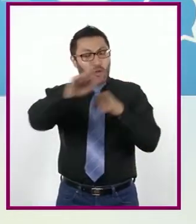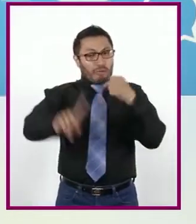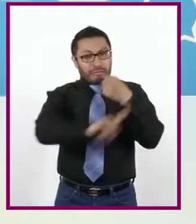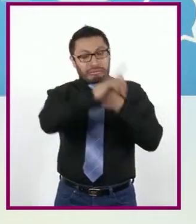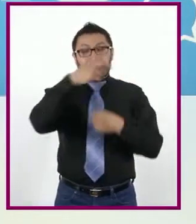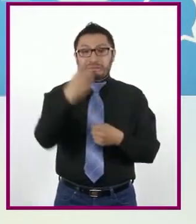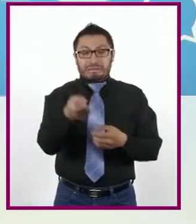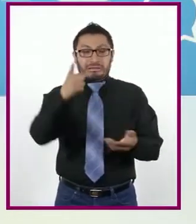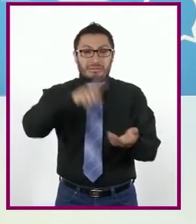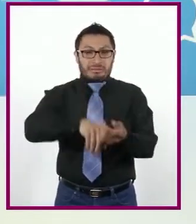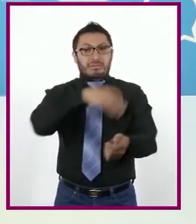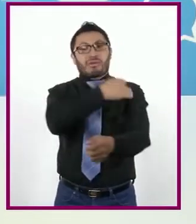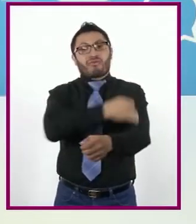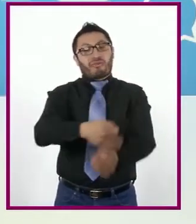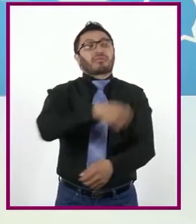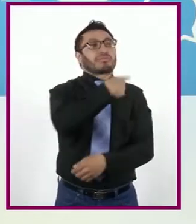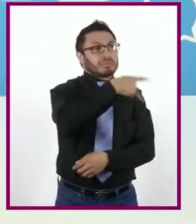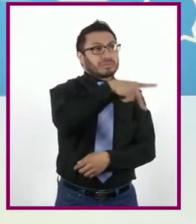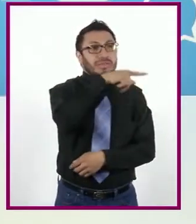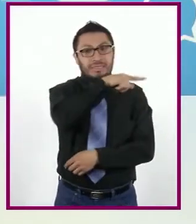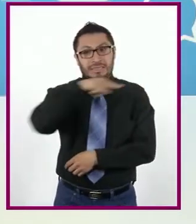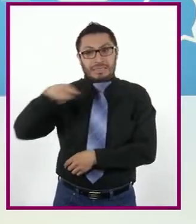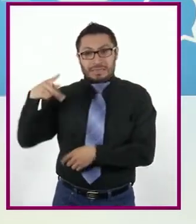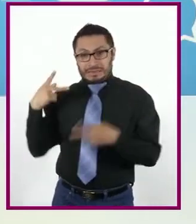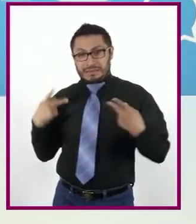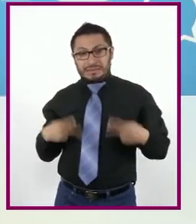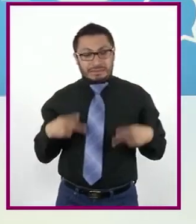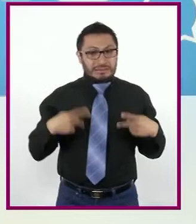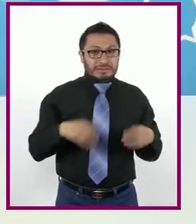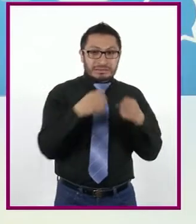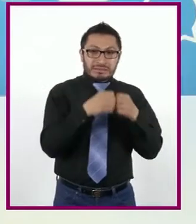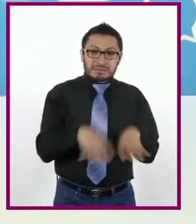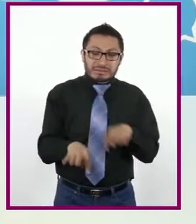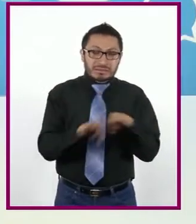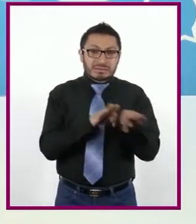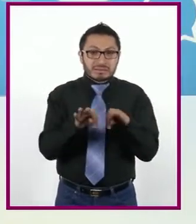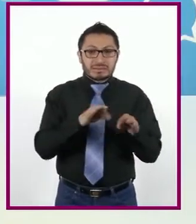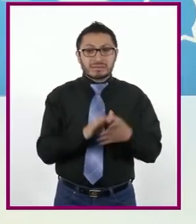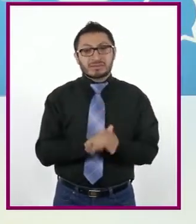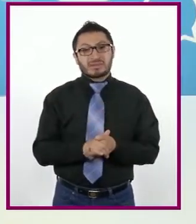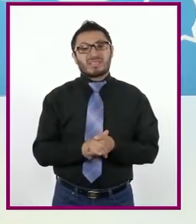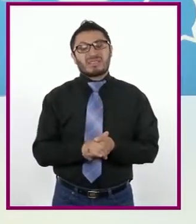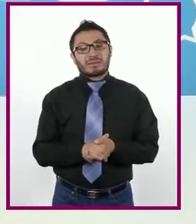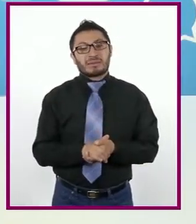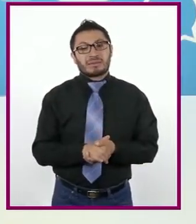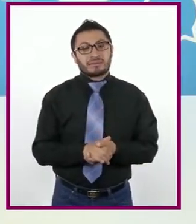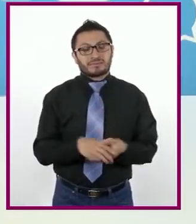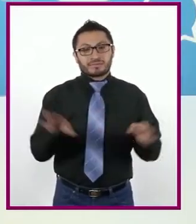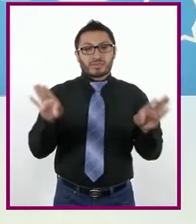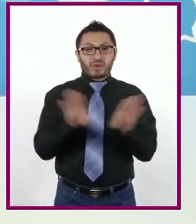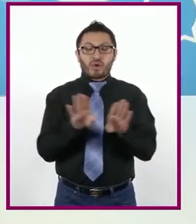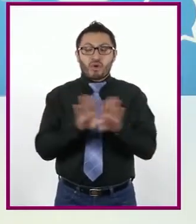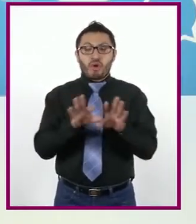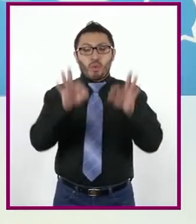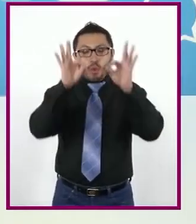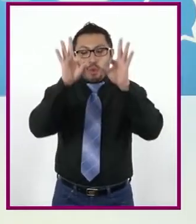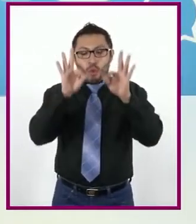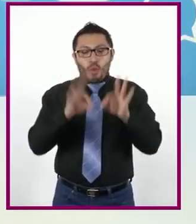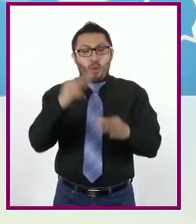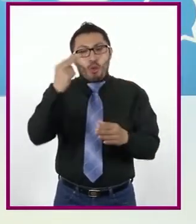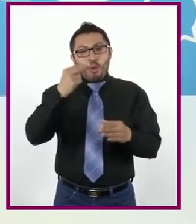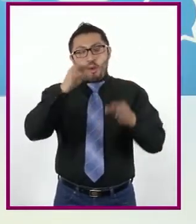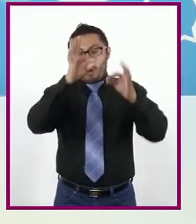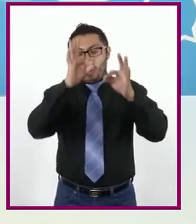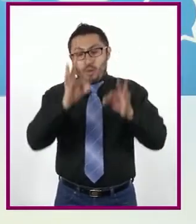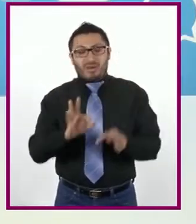para la familia de esas personas. ¿De qué manera podrán satisfacer sus necesidades básicas si no hay